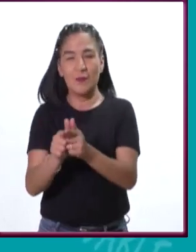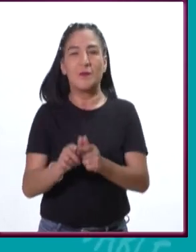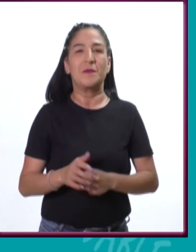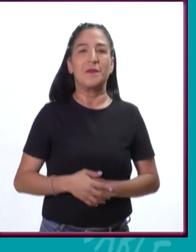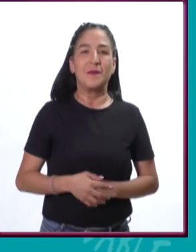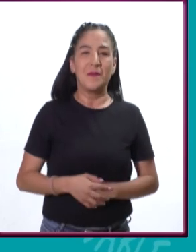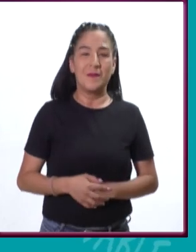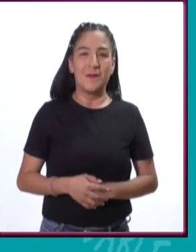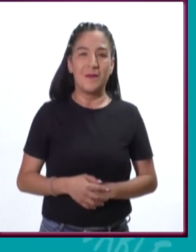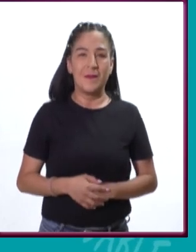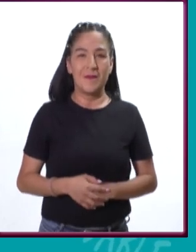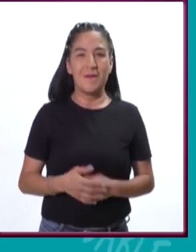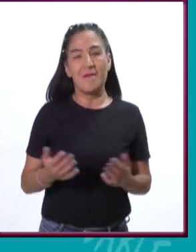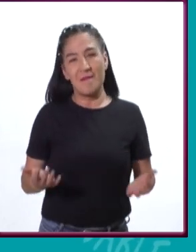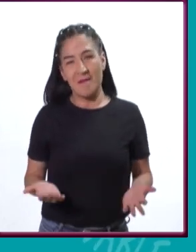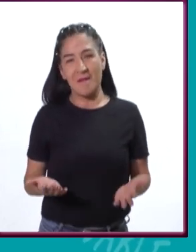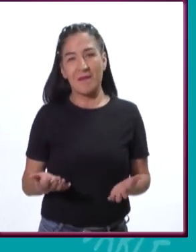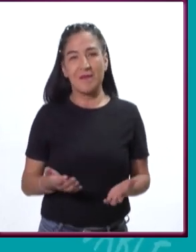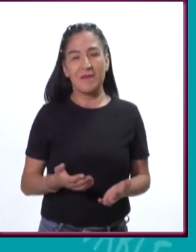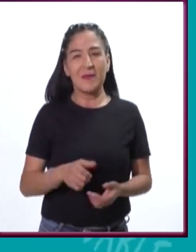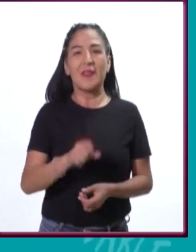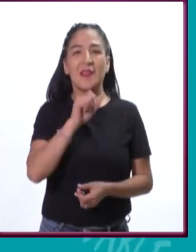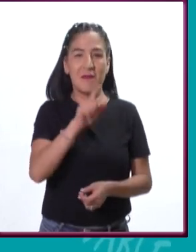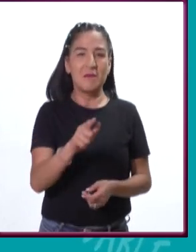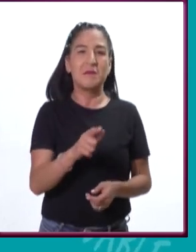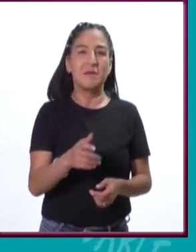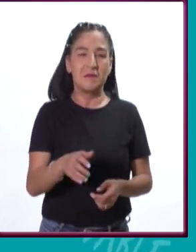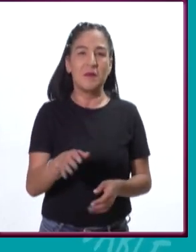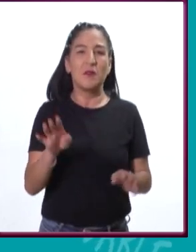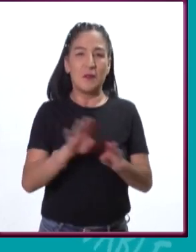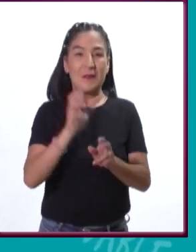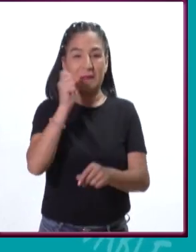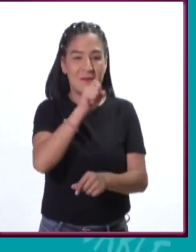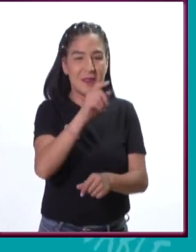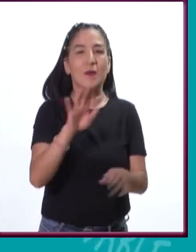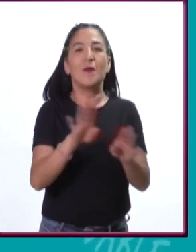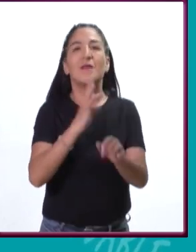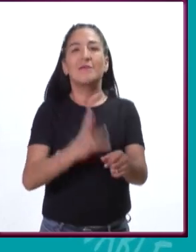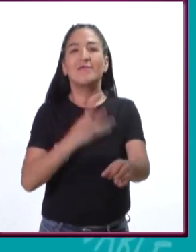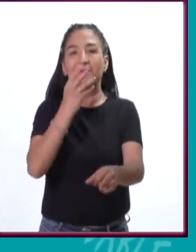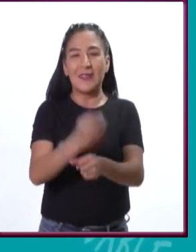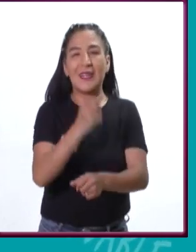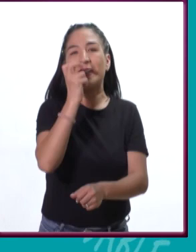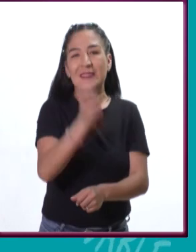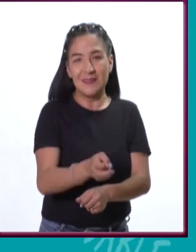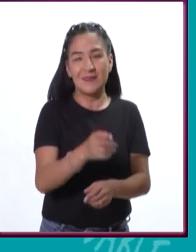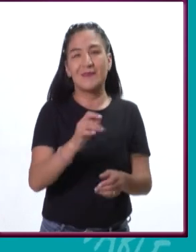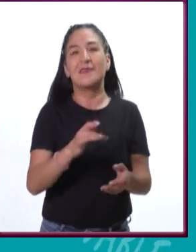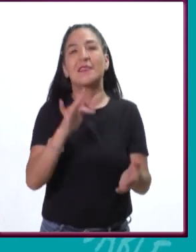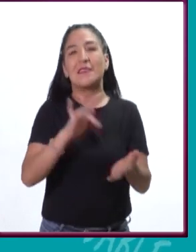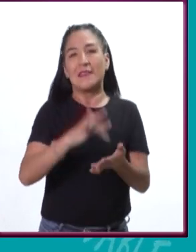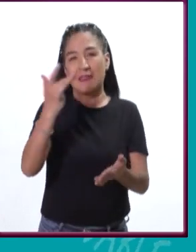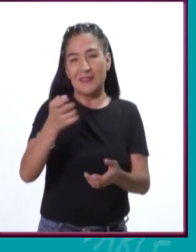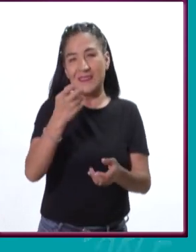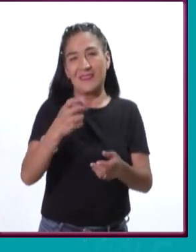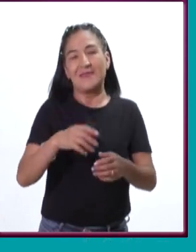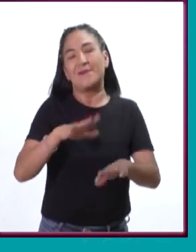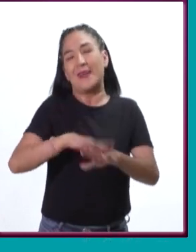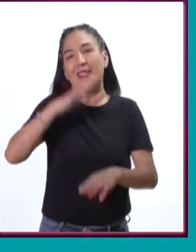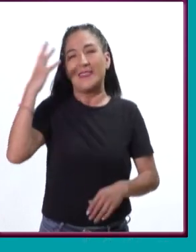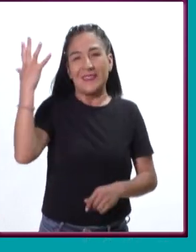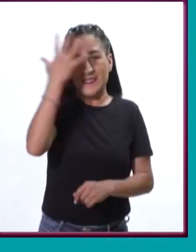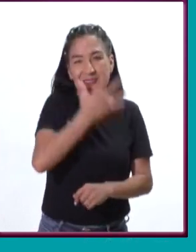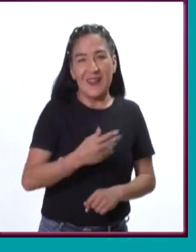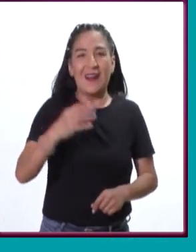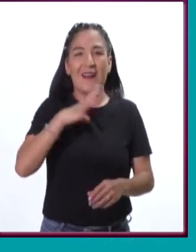compuestas leguminosas, por ejemplo, México es el país que tiene más especies de esas